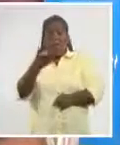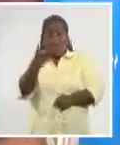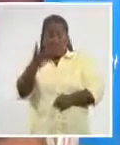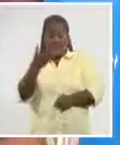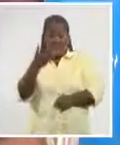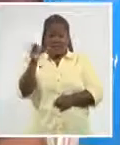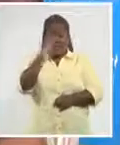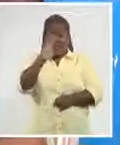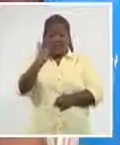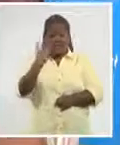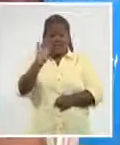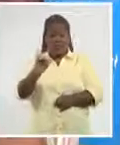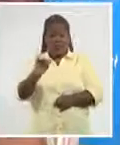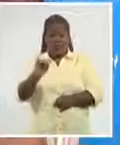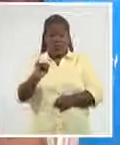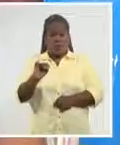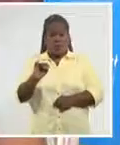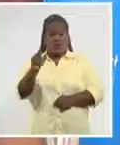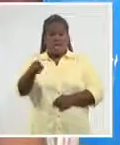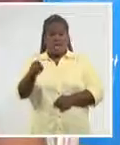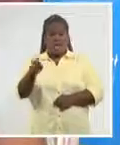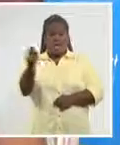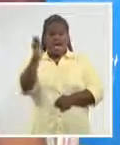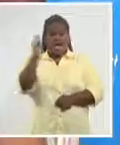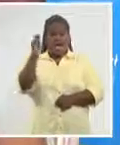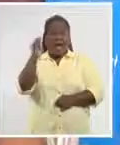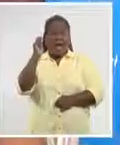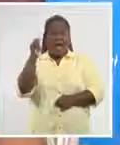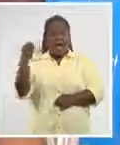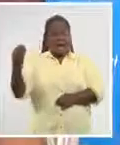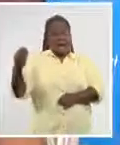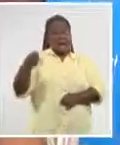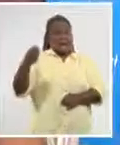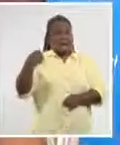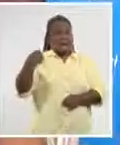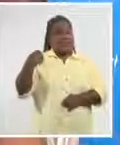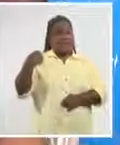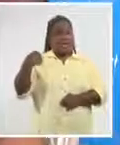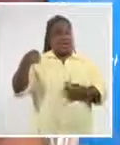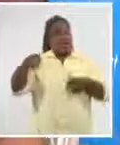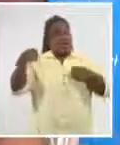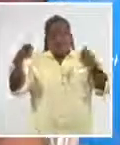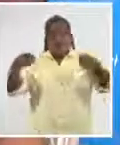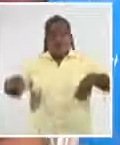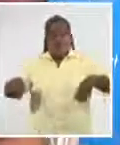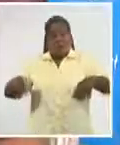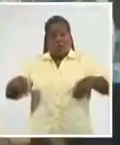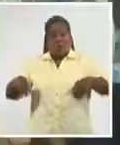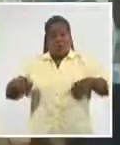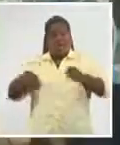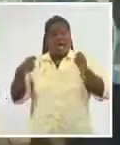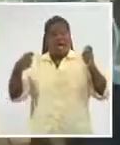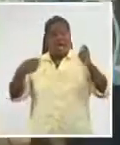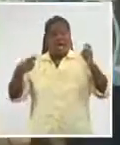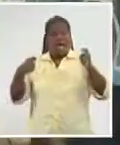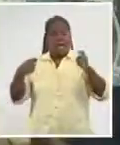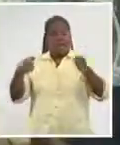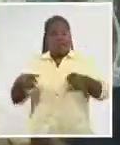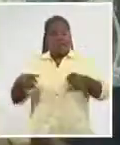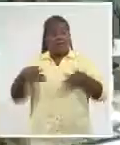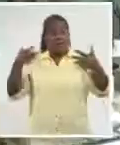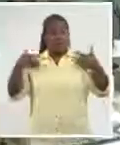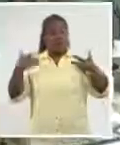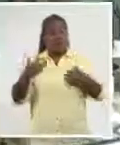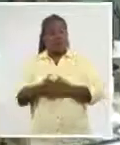persona, es la esclava la que habla y dice, las campanas me llaman, es decir, se va a sublevar, tiene que ir también en contra de ese amor. Estos siete